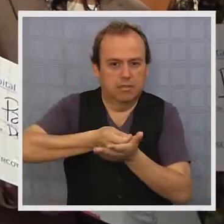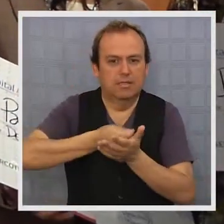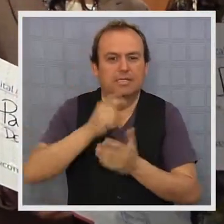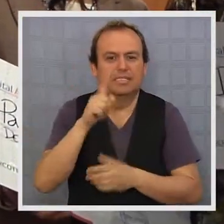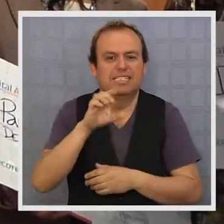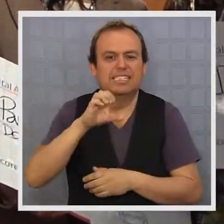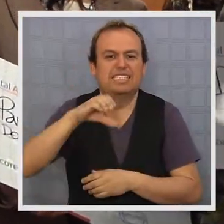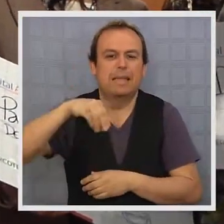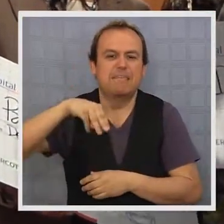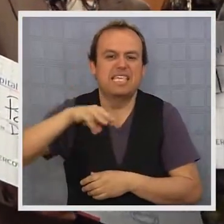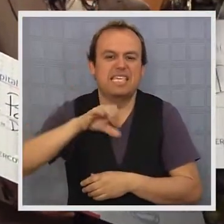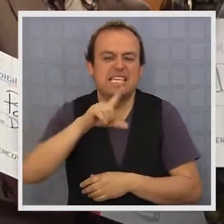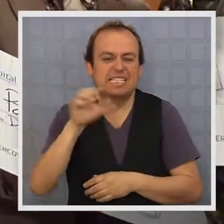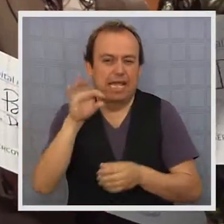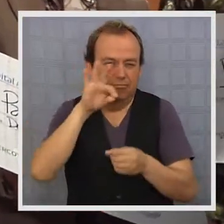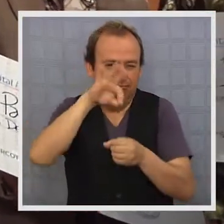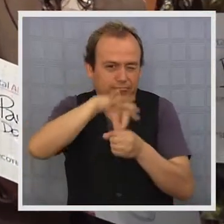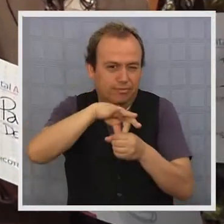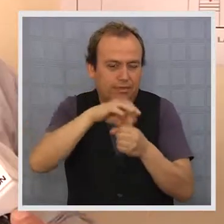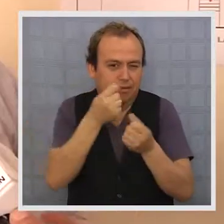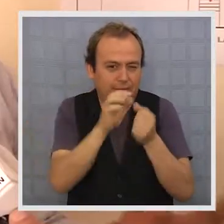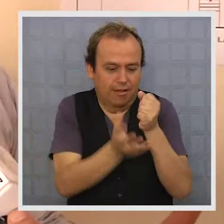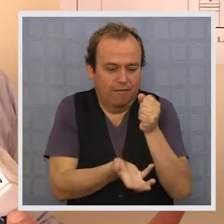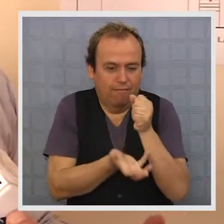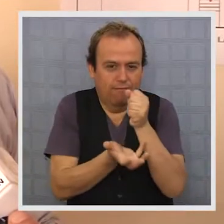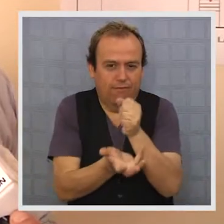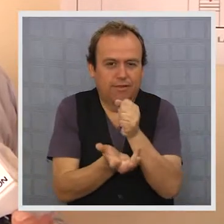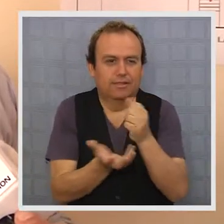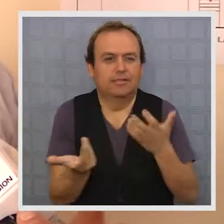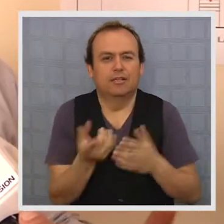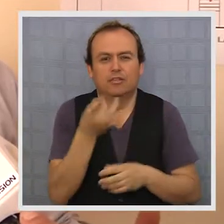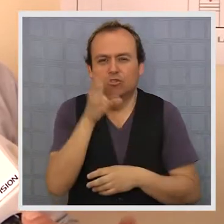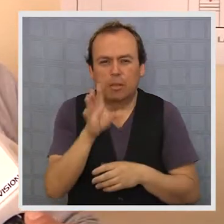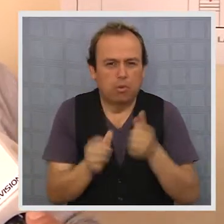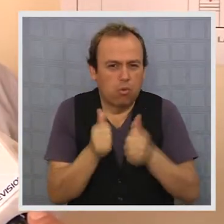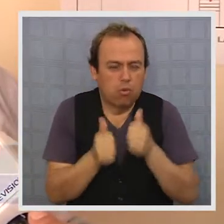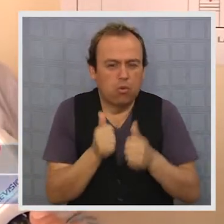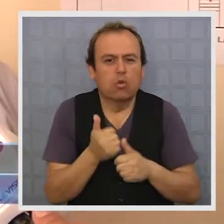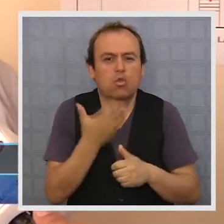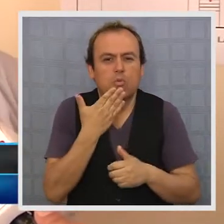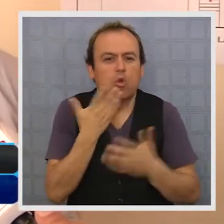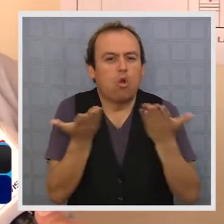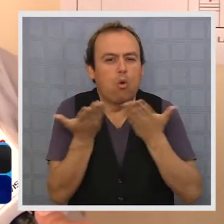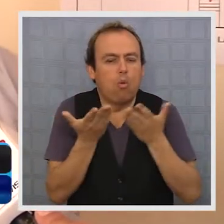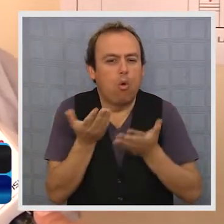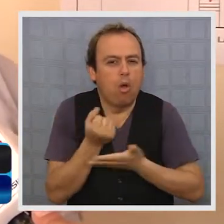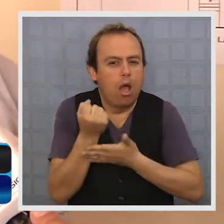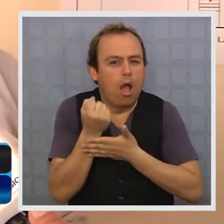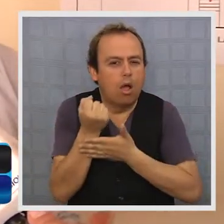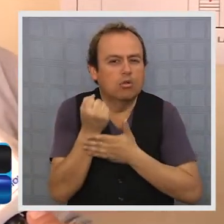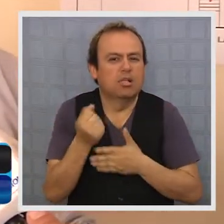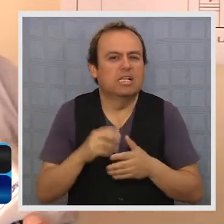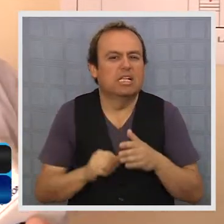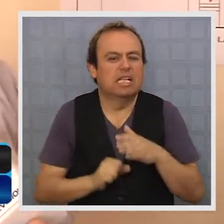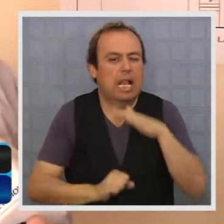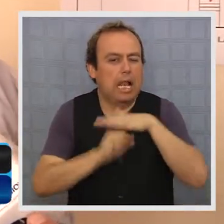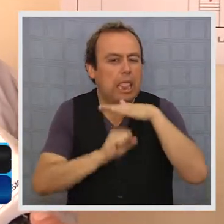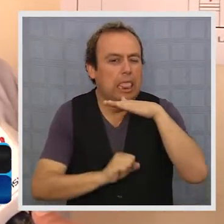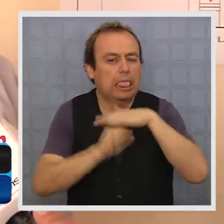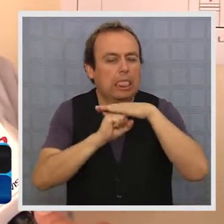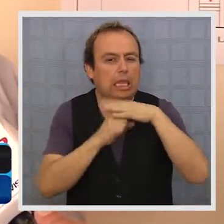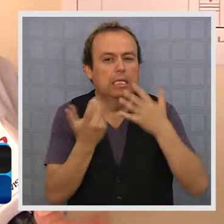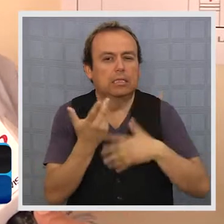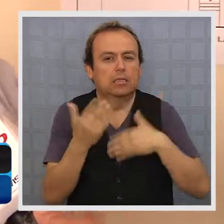semilla. El emprendedor tal vez no tan solo se hace con un fondo o con un concurso, sino un tema como de liderazgo, de